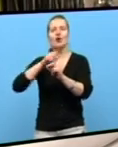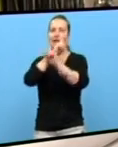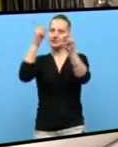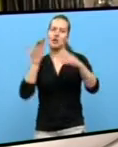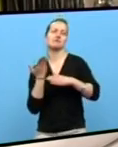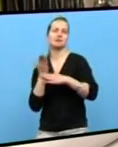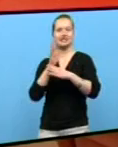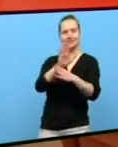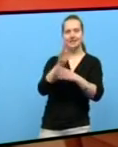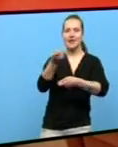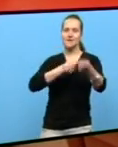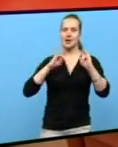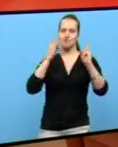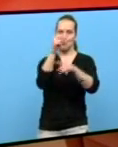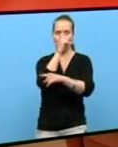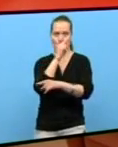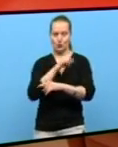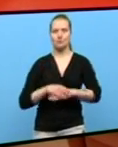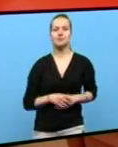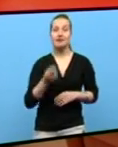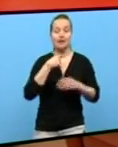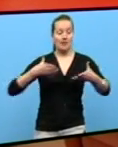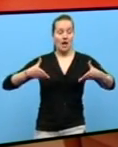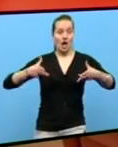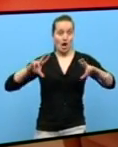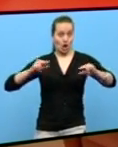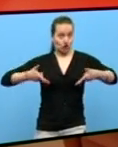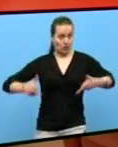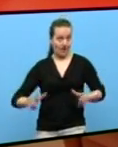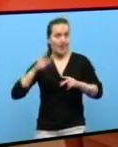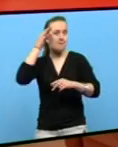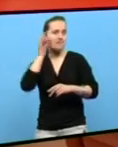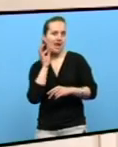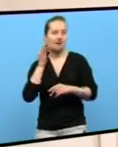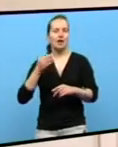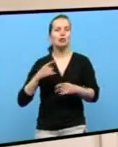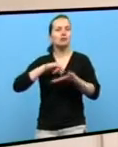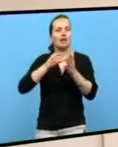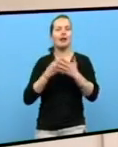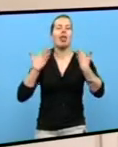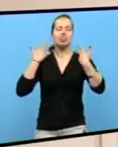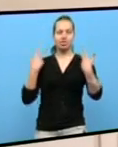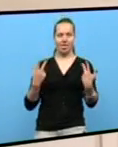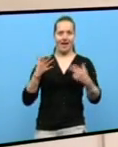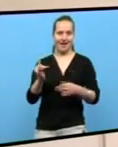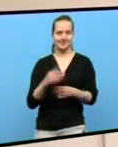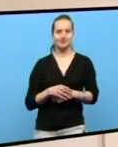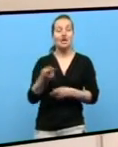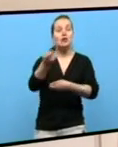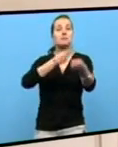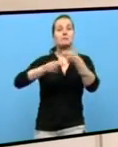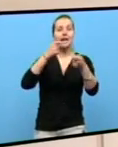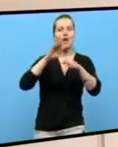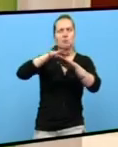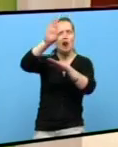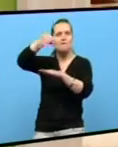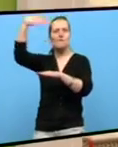feira do Moble de Lugo Son un sofá de piel fabricado en España con mecanismo de relase eléctrico Abrir o mercado exterior coa presenza de